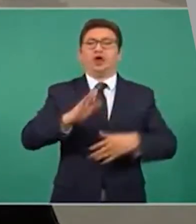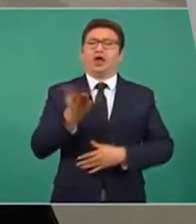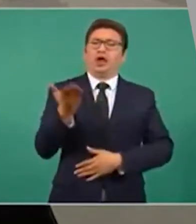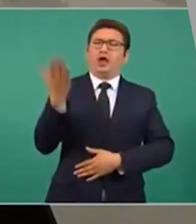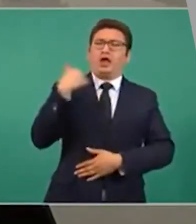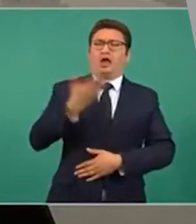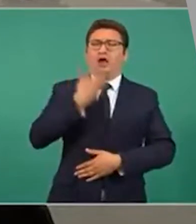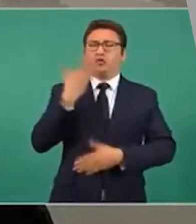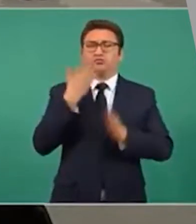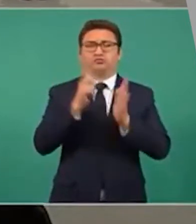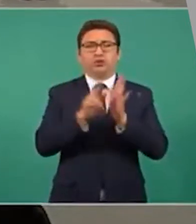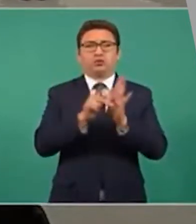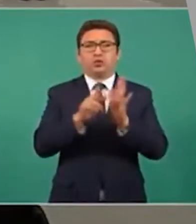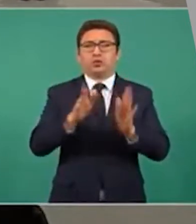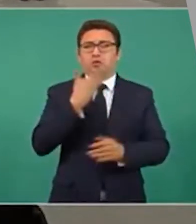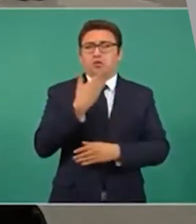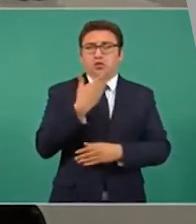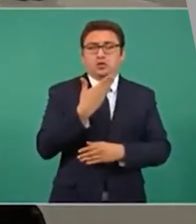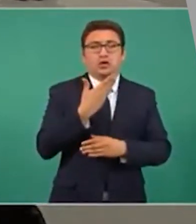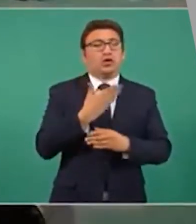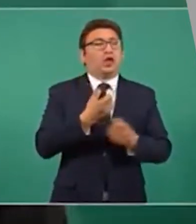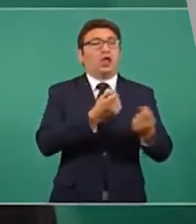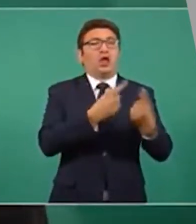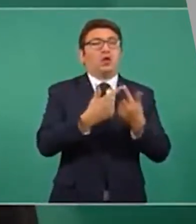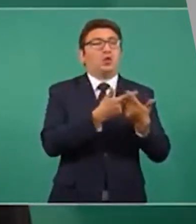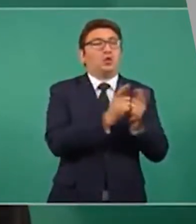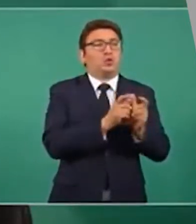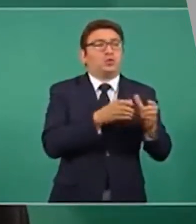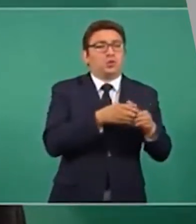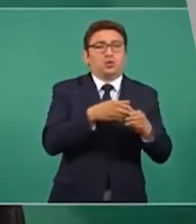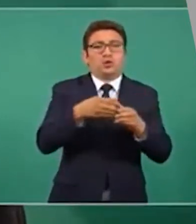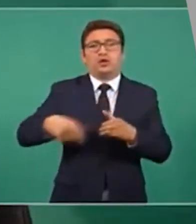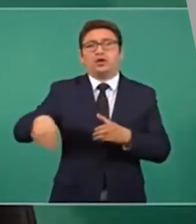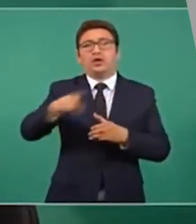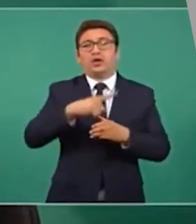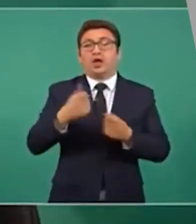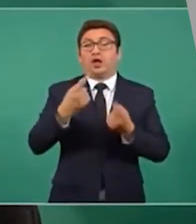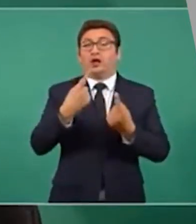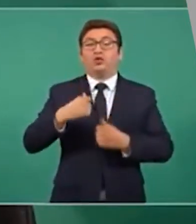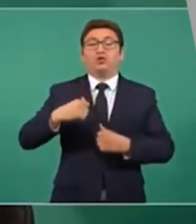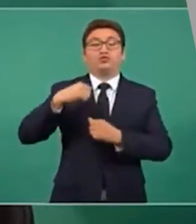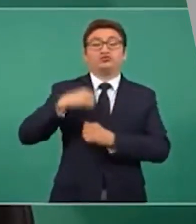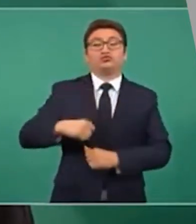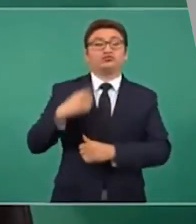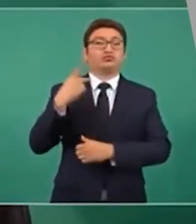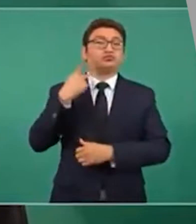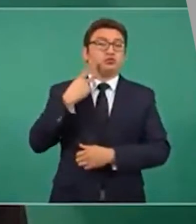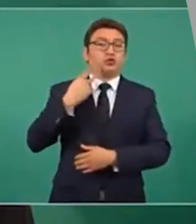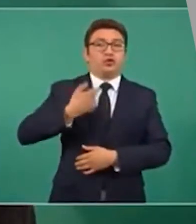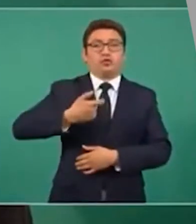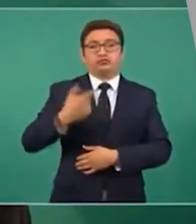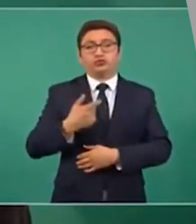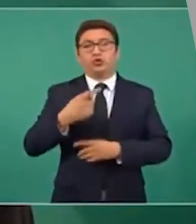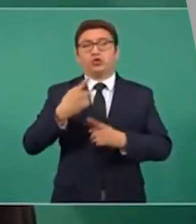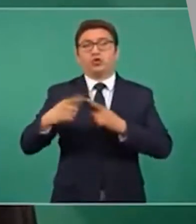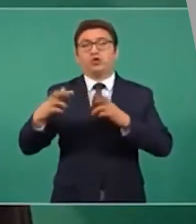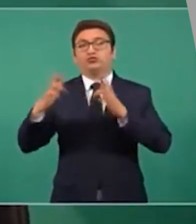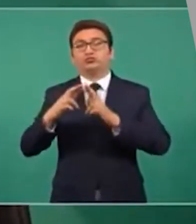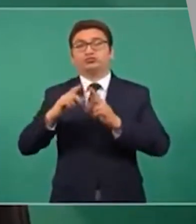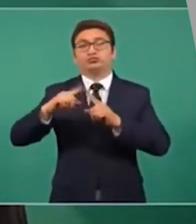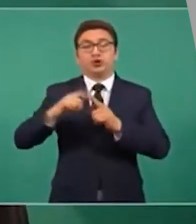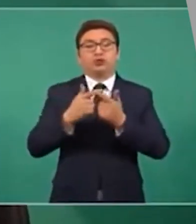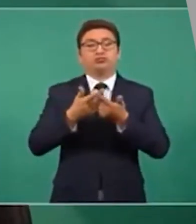tradicionales en los que la minoría ligada a grupos o personas de poder político, económico o religioso